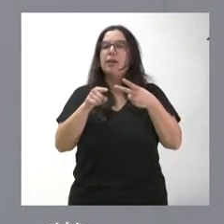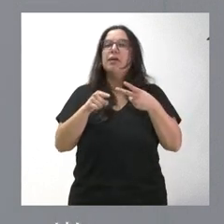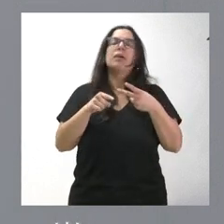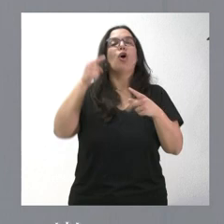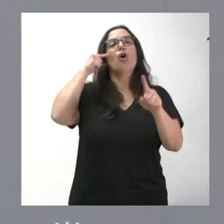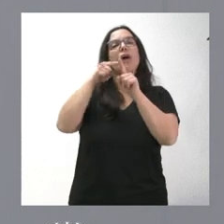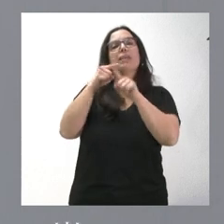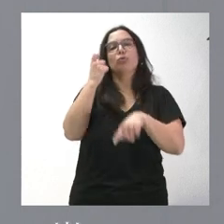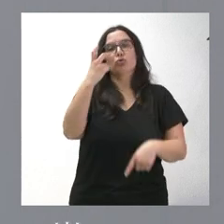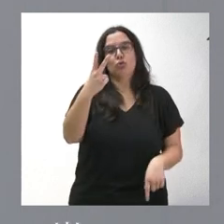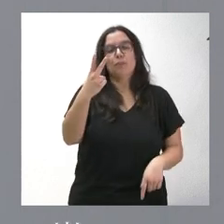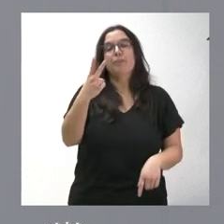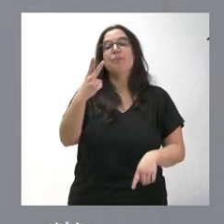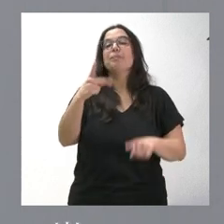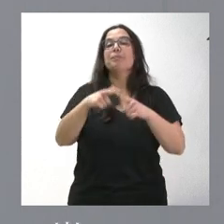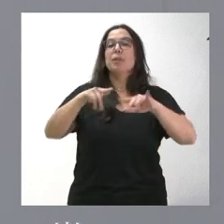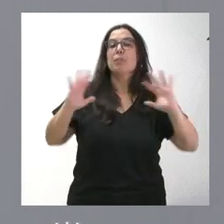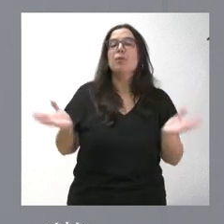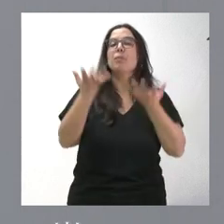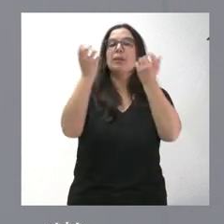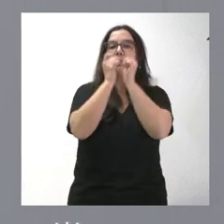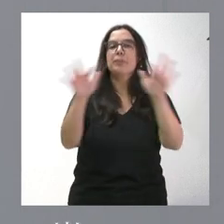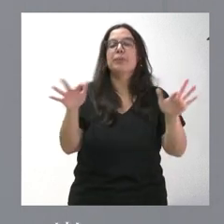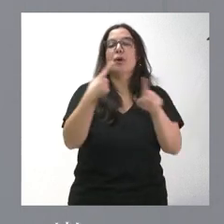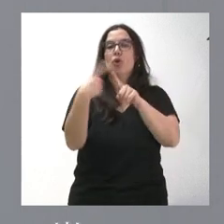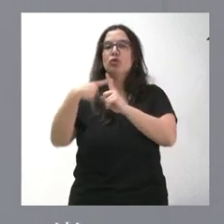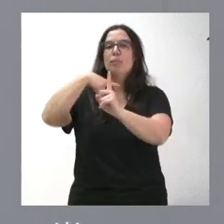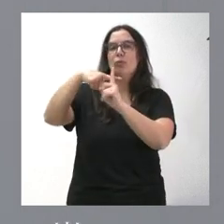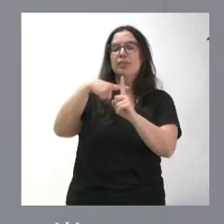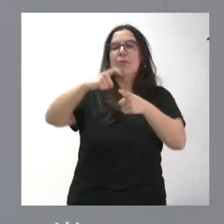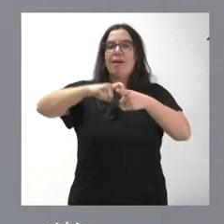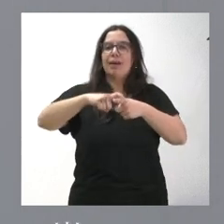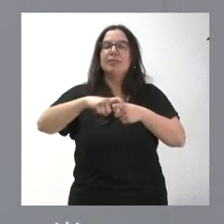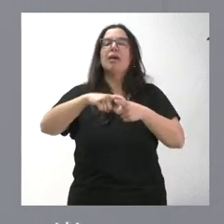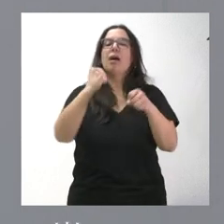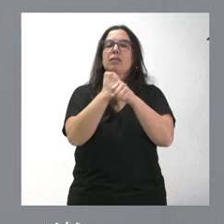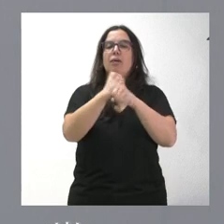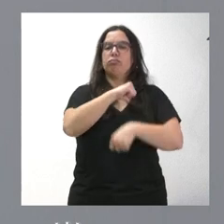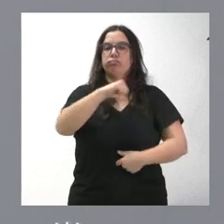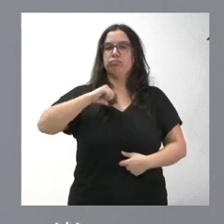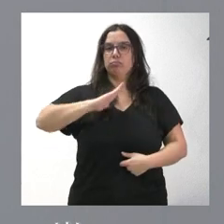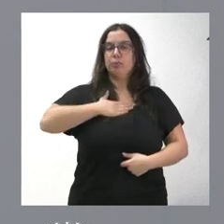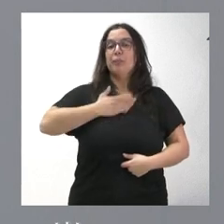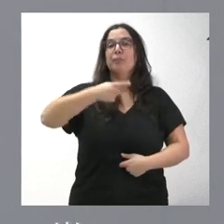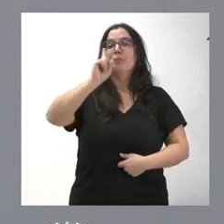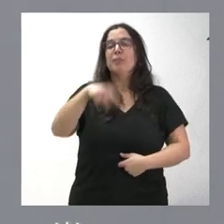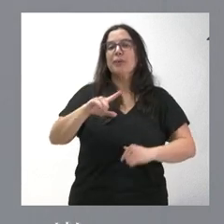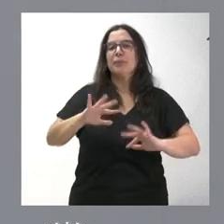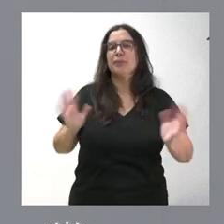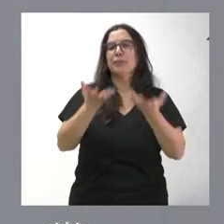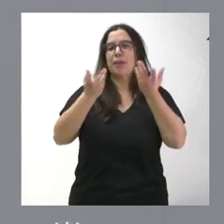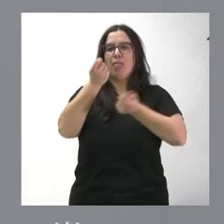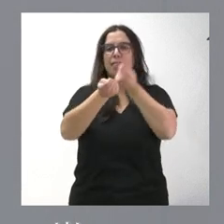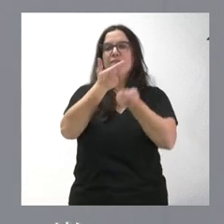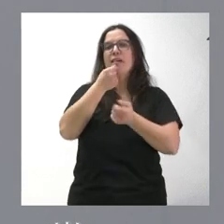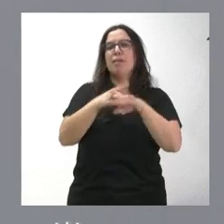objetivos específicos. Promover y divulgar las bondades y características del trabajo por cuenta propia y favorecer y propiciar la